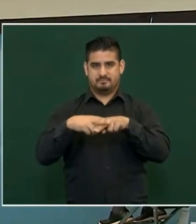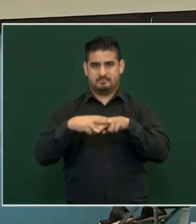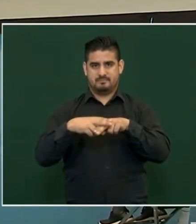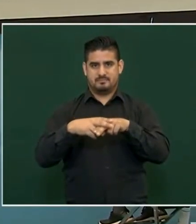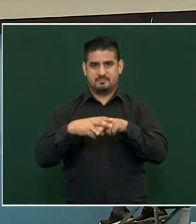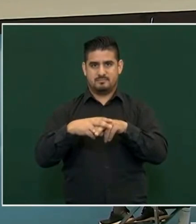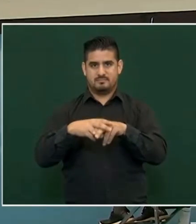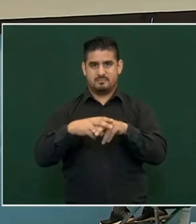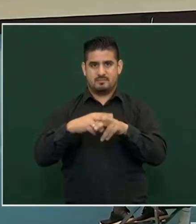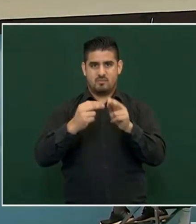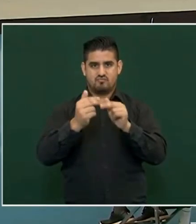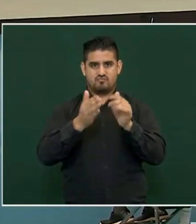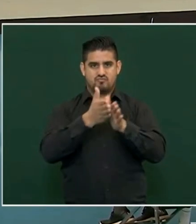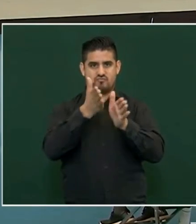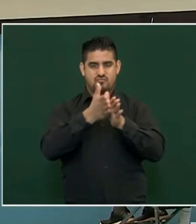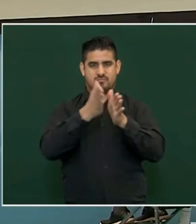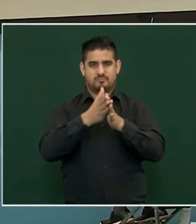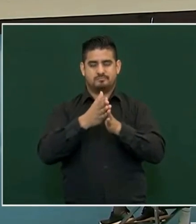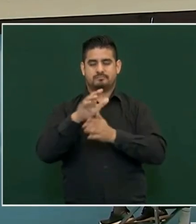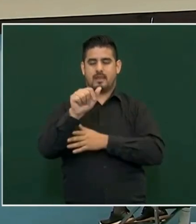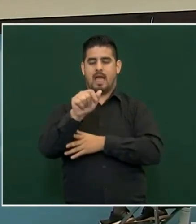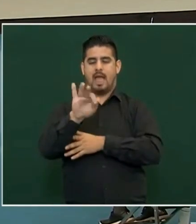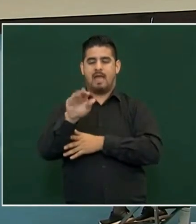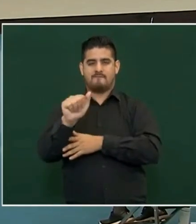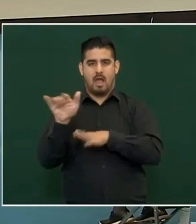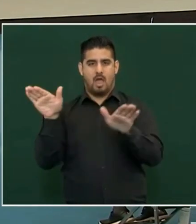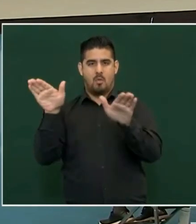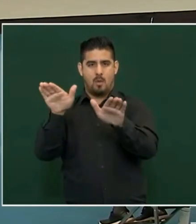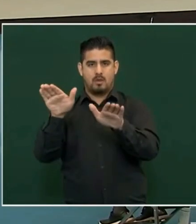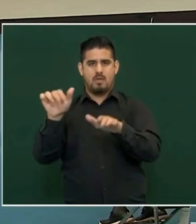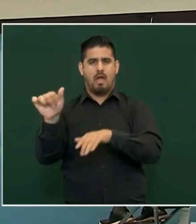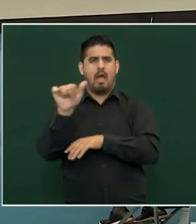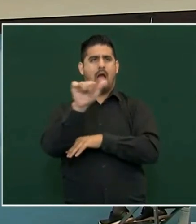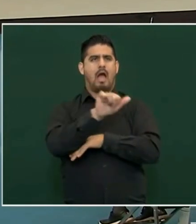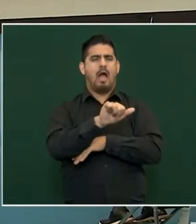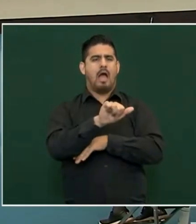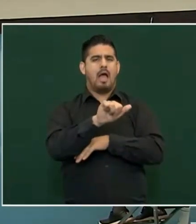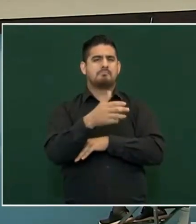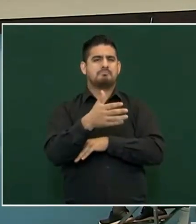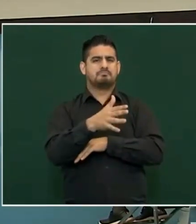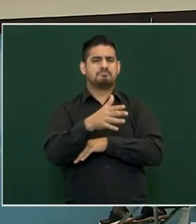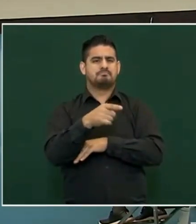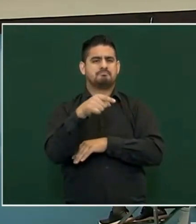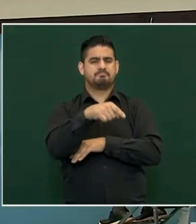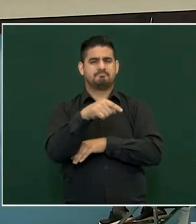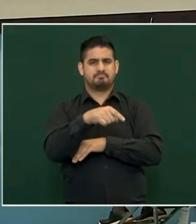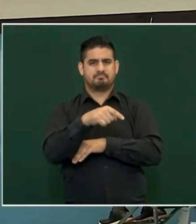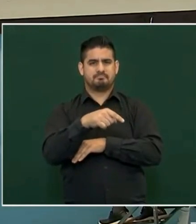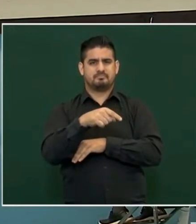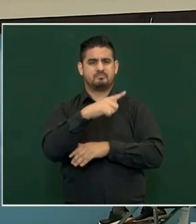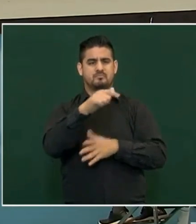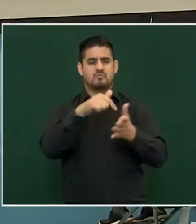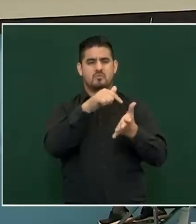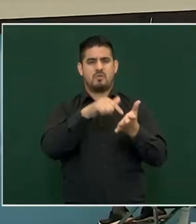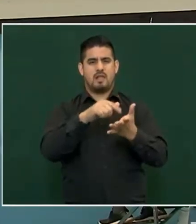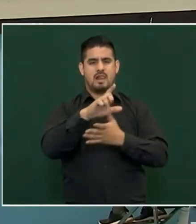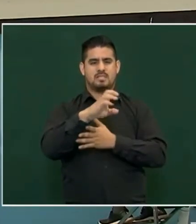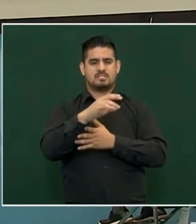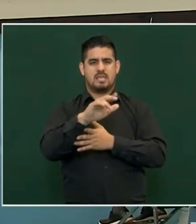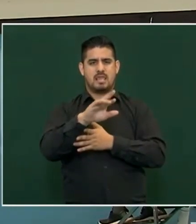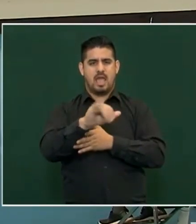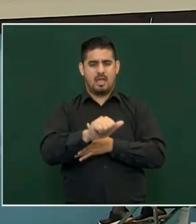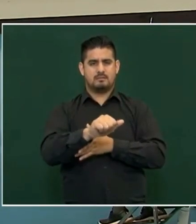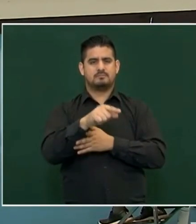que va del aeropuerto a lechería y ahí hay una